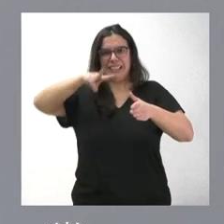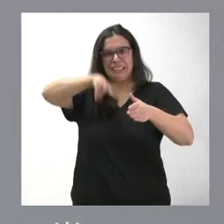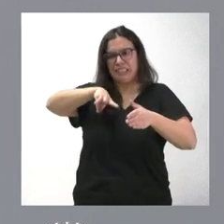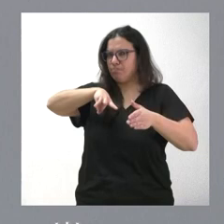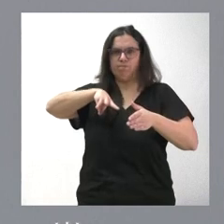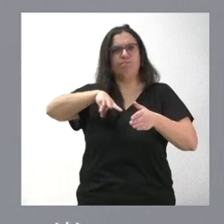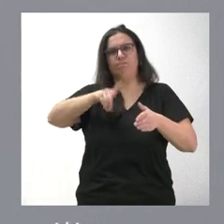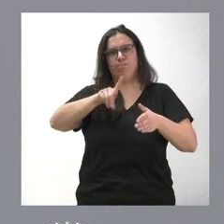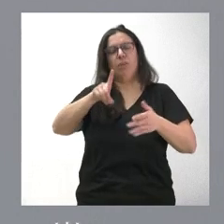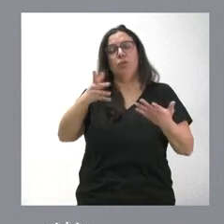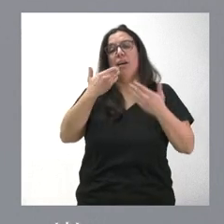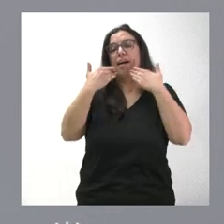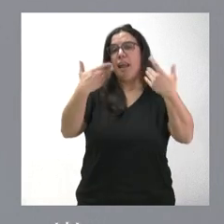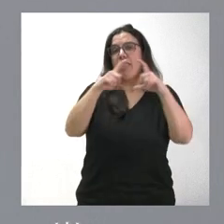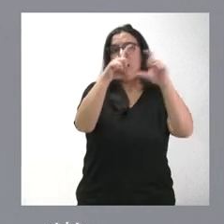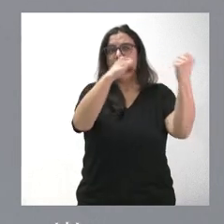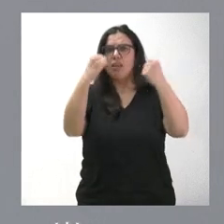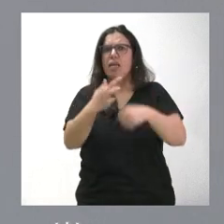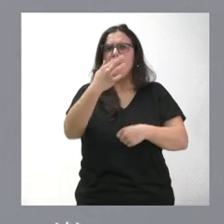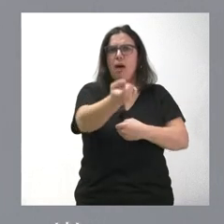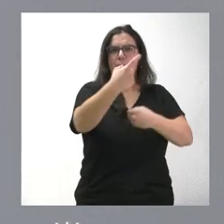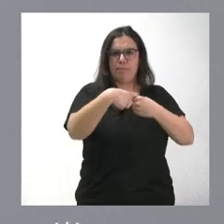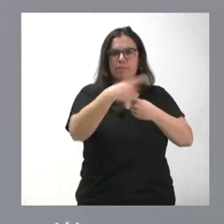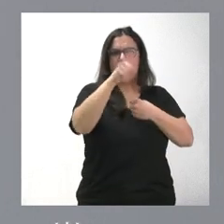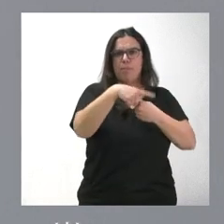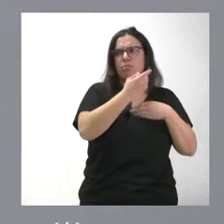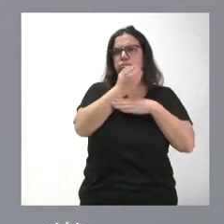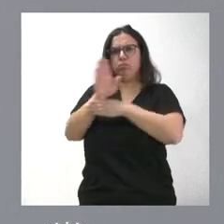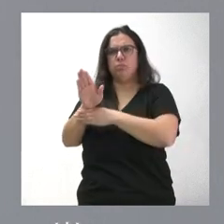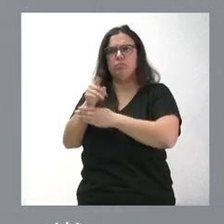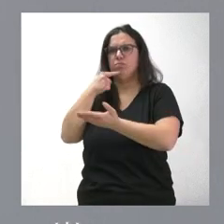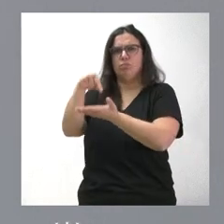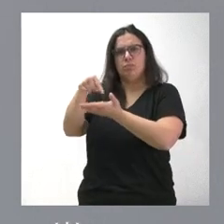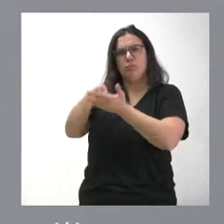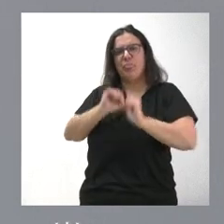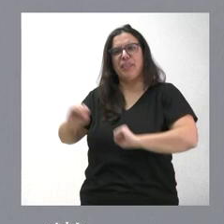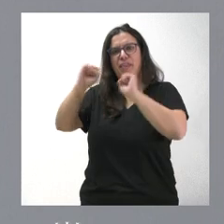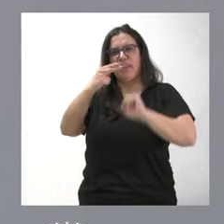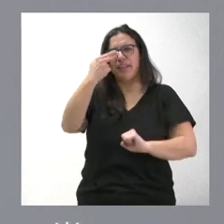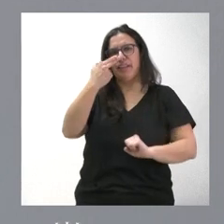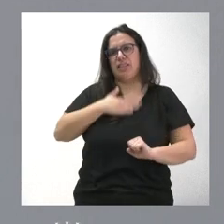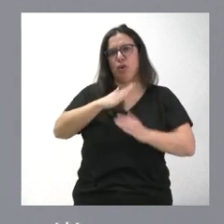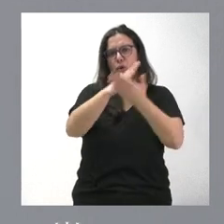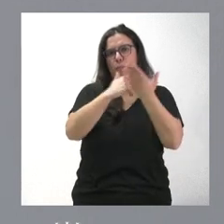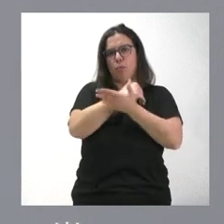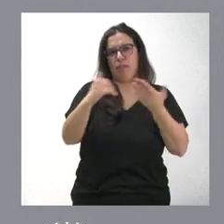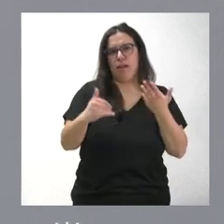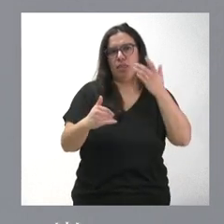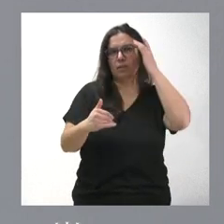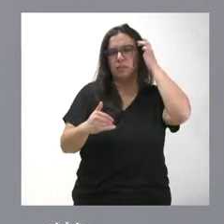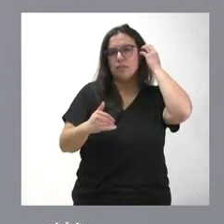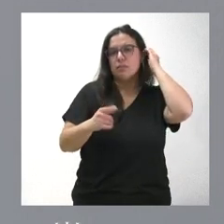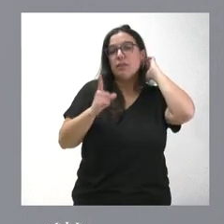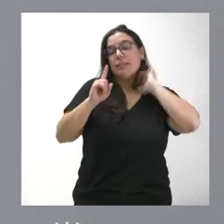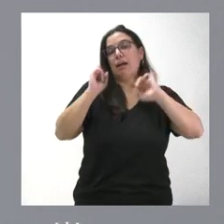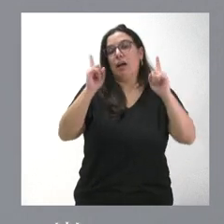a todas las entidades que, además, han venido sumando a esta posición de la Junta de Castilla y León en defender los intereses de nuestra comunidad autónoma y en defender,